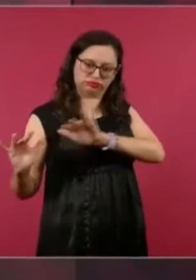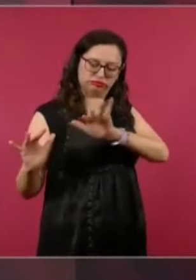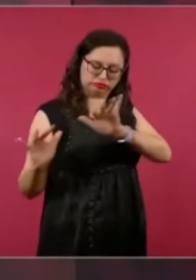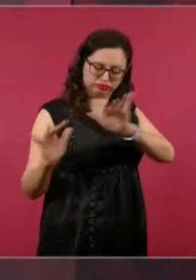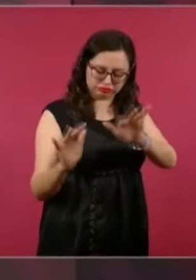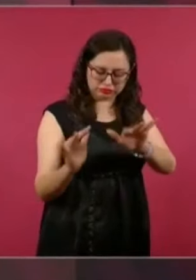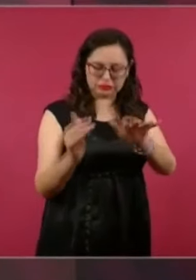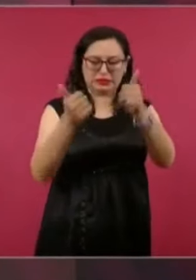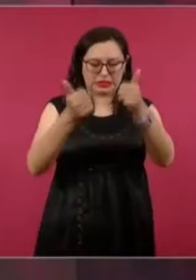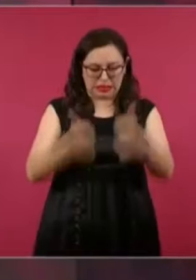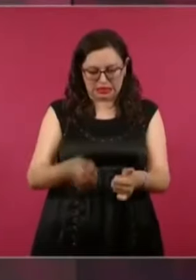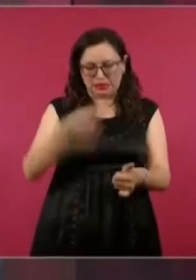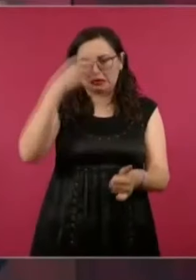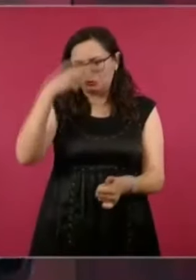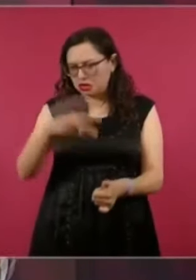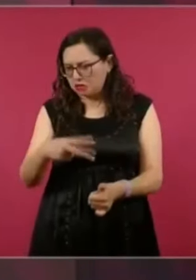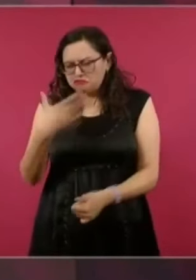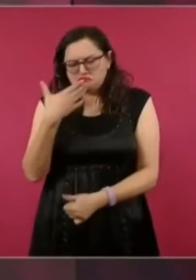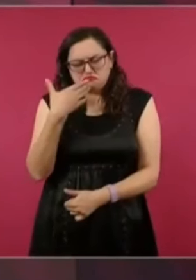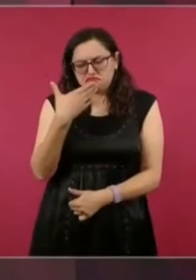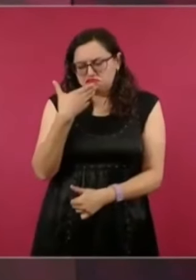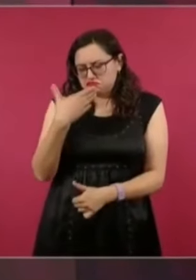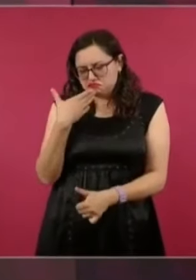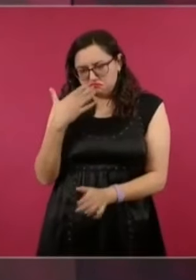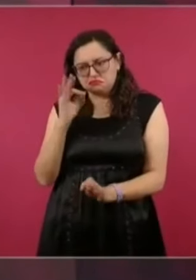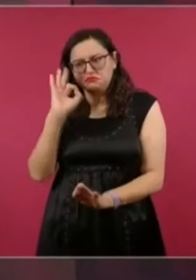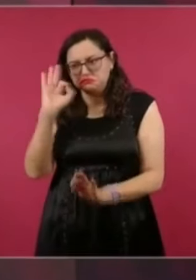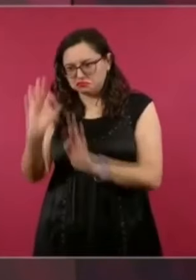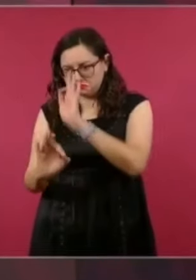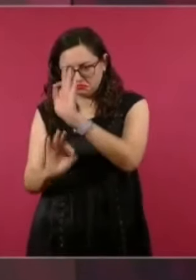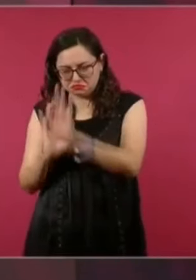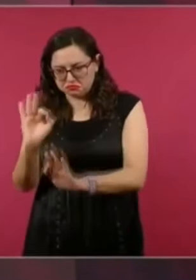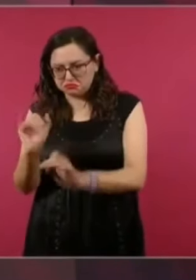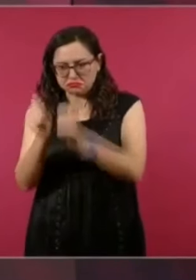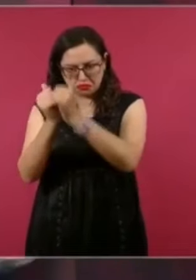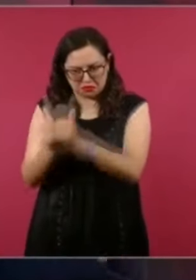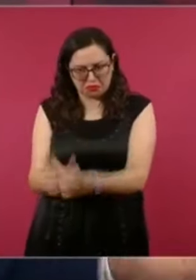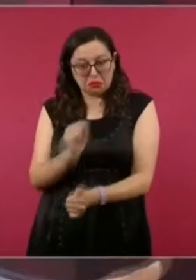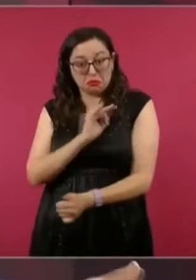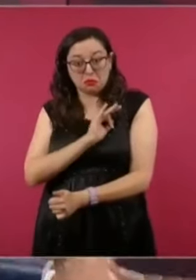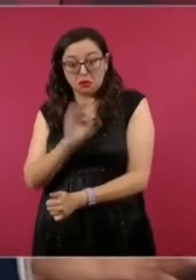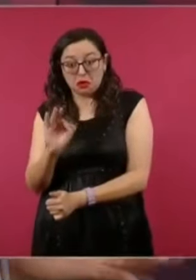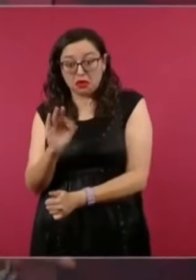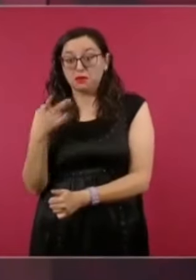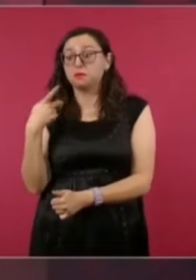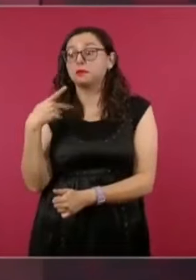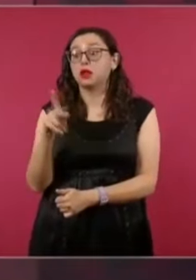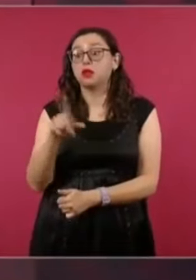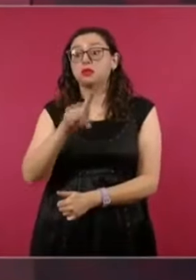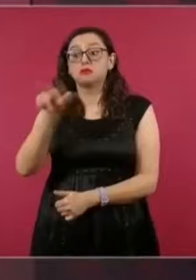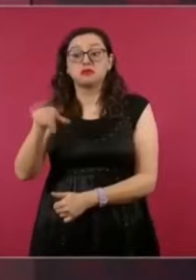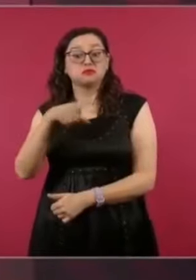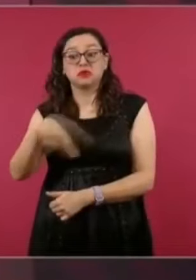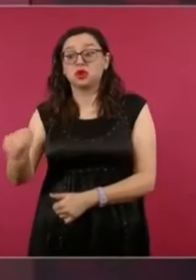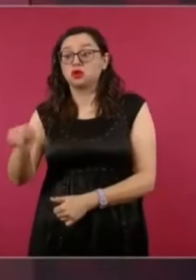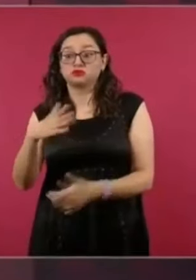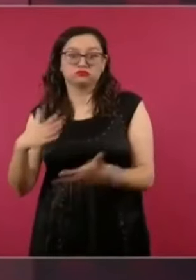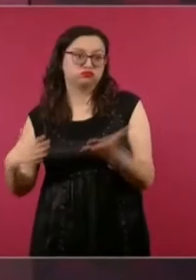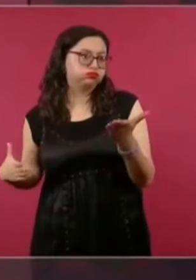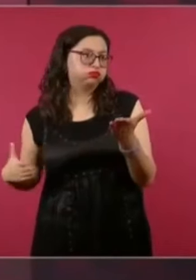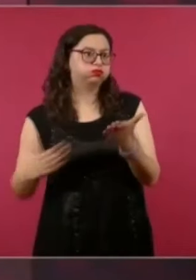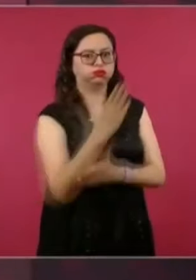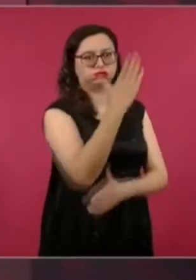pero ¿por qué triangular?